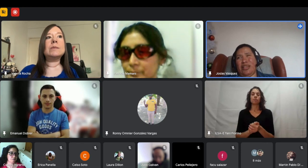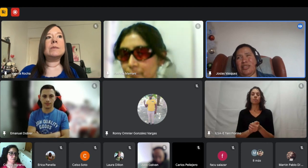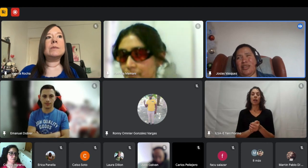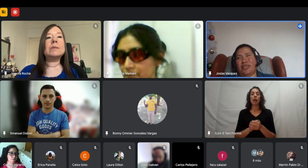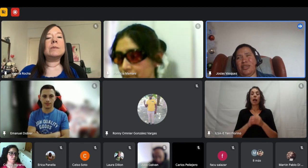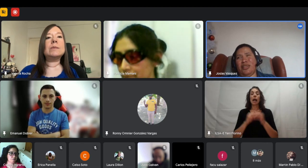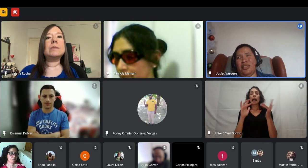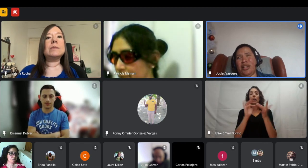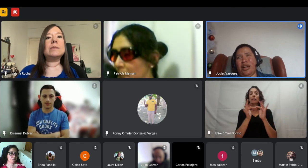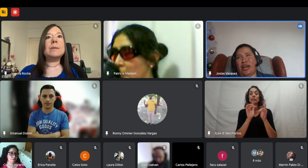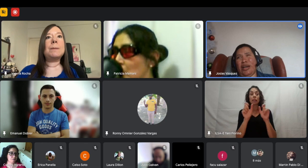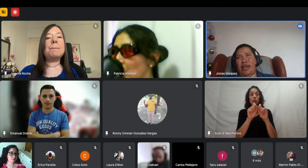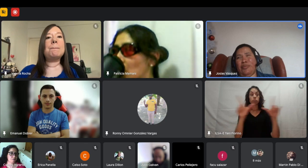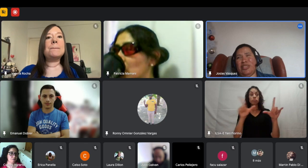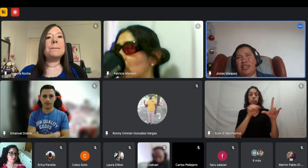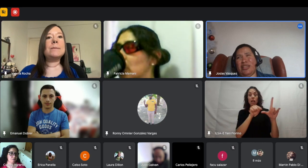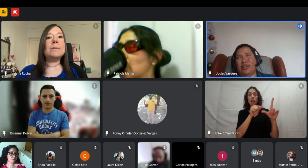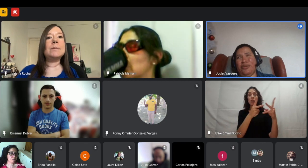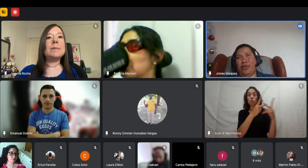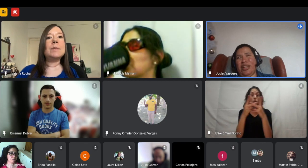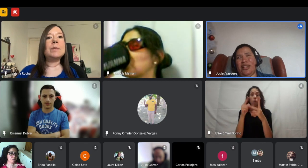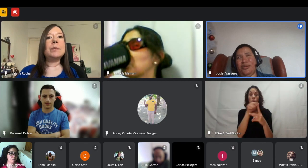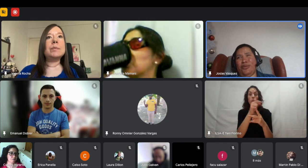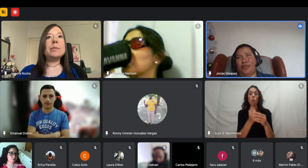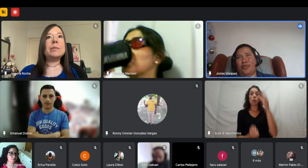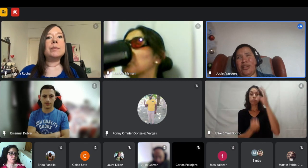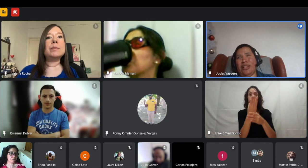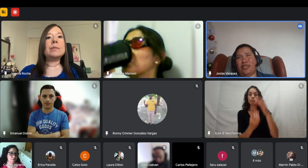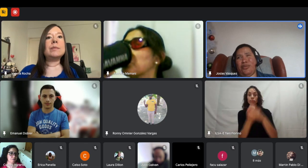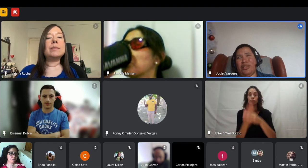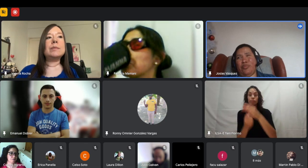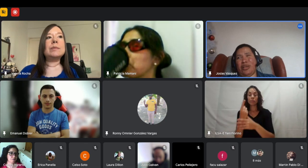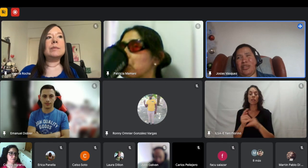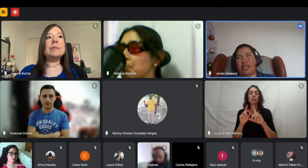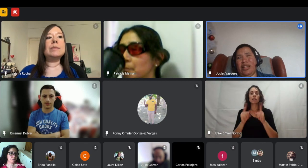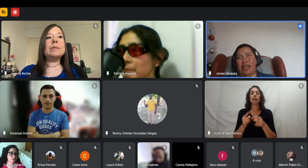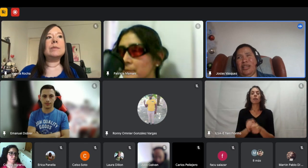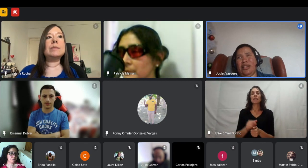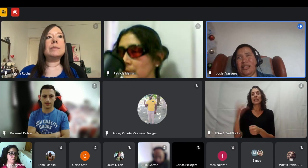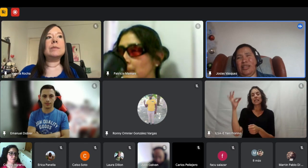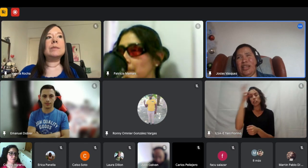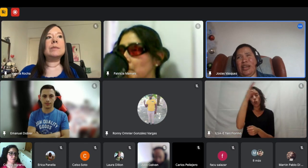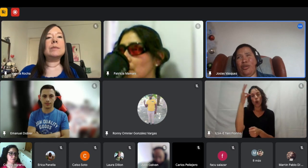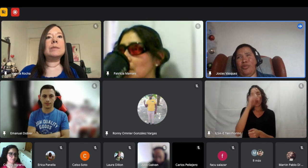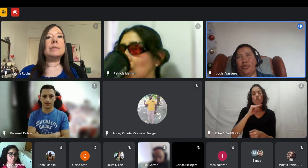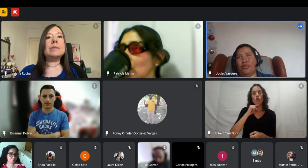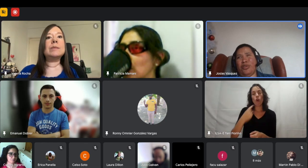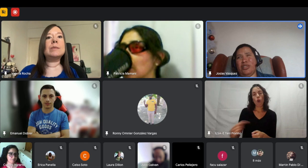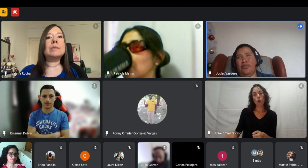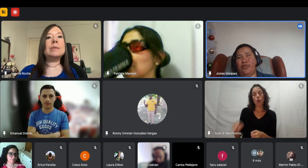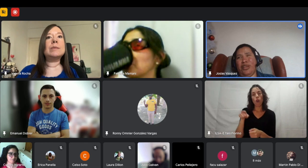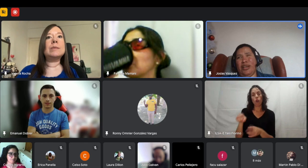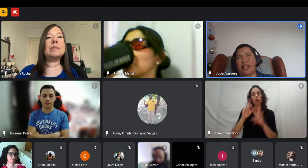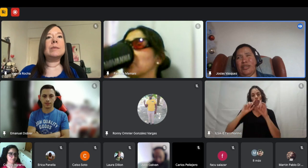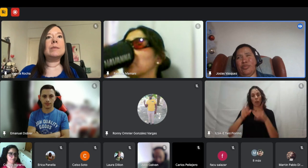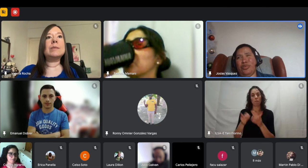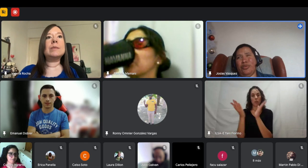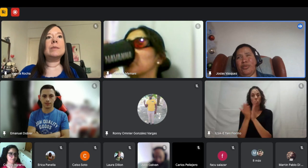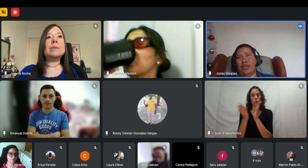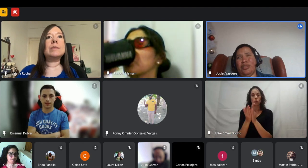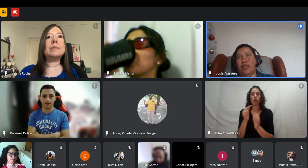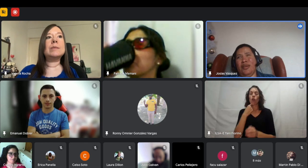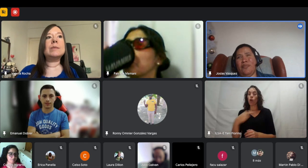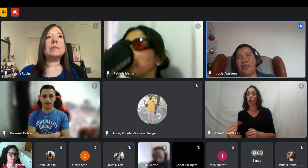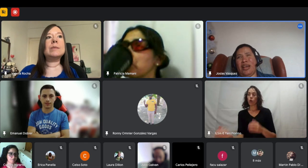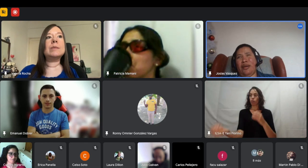aprendí css investigue psicología del color que es toda esta parte de de cómo los colores influyen